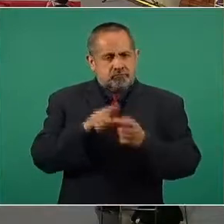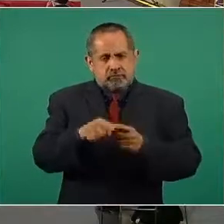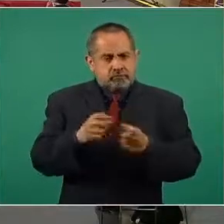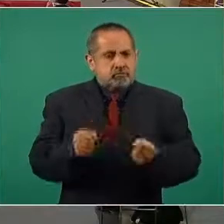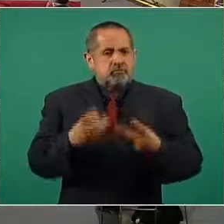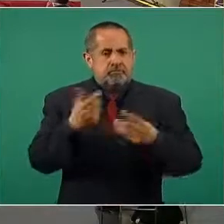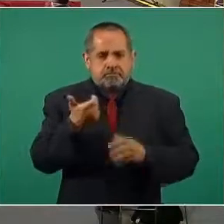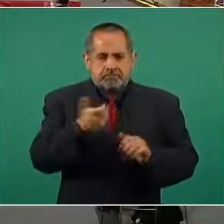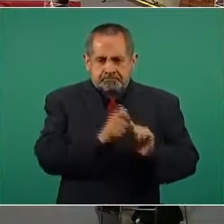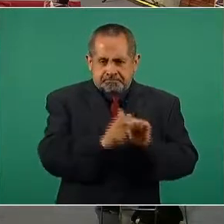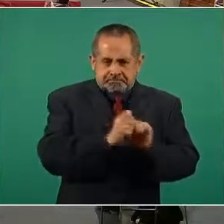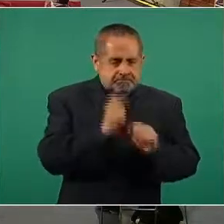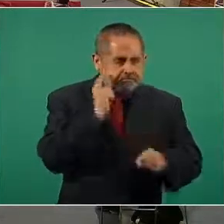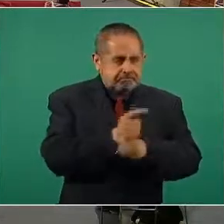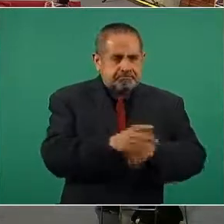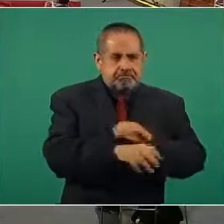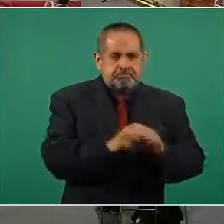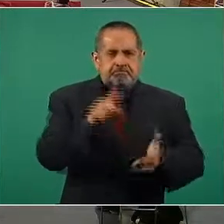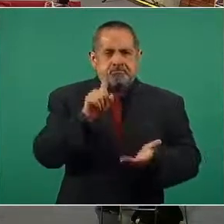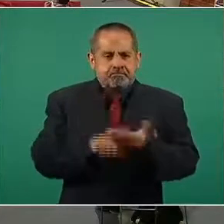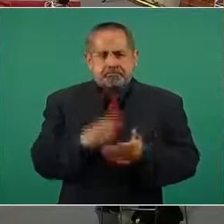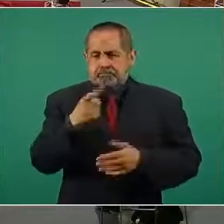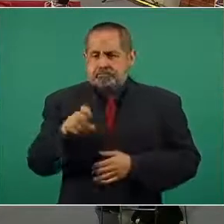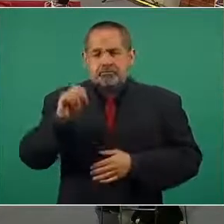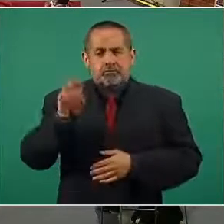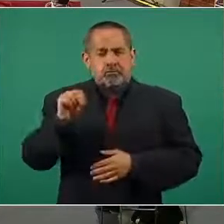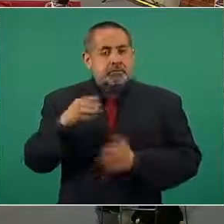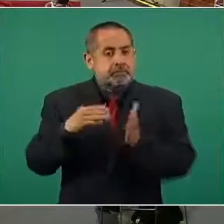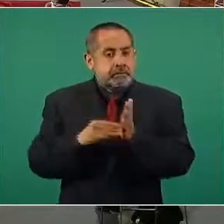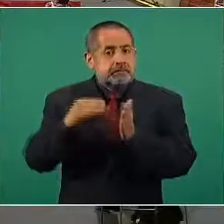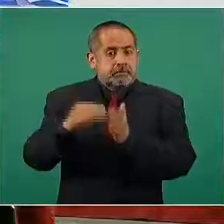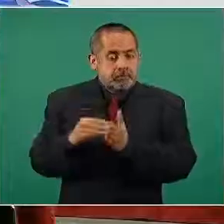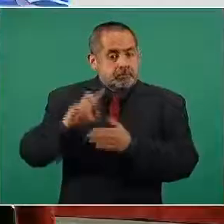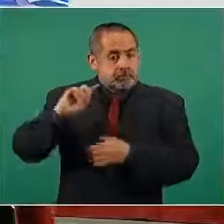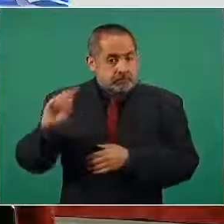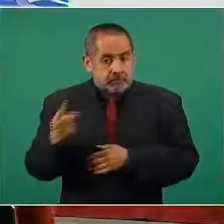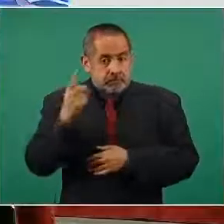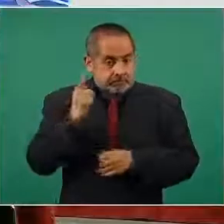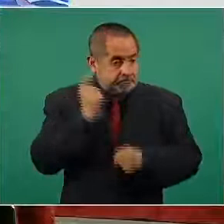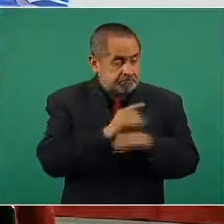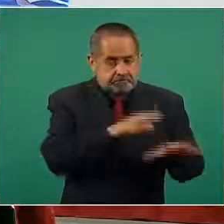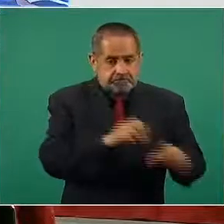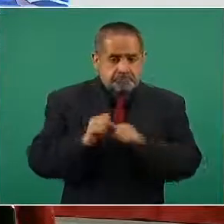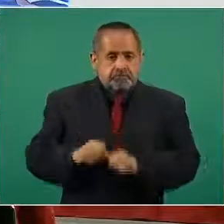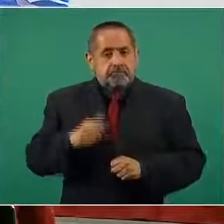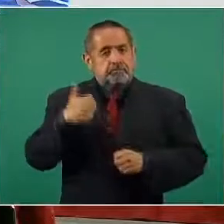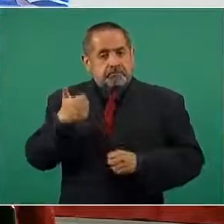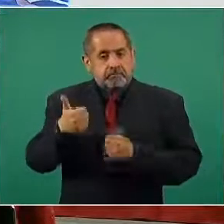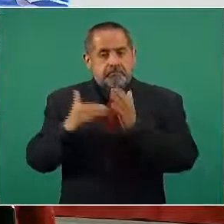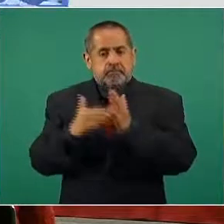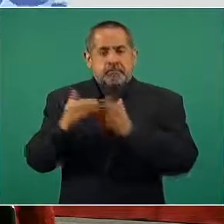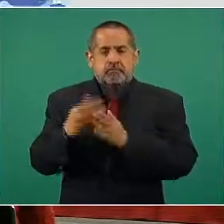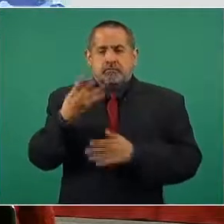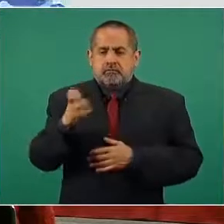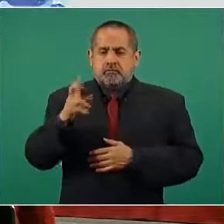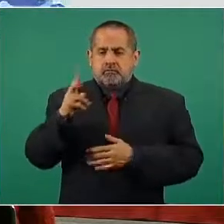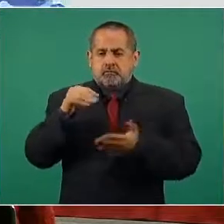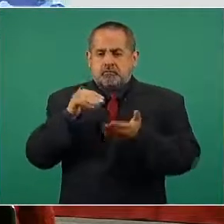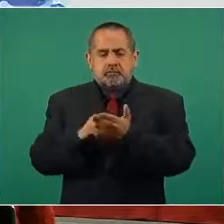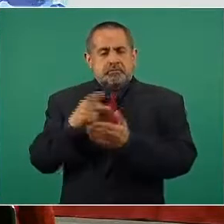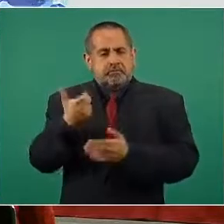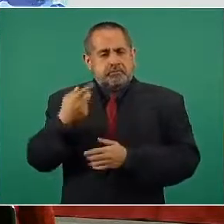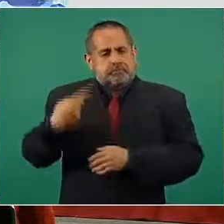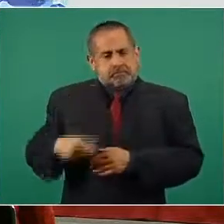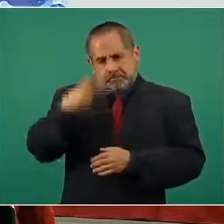numerario, se aseguraron 1 mil 109 millones de dólares y 6 millones 402 mil pesos